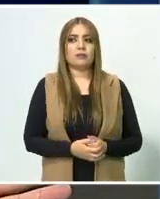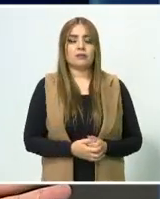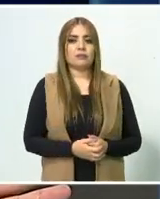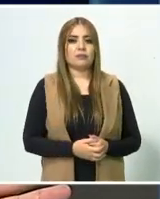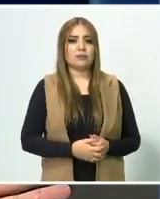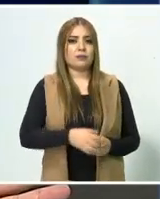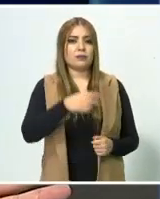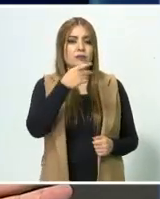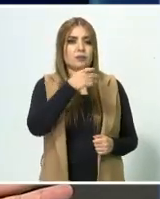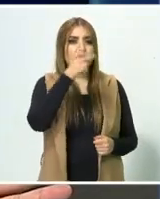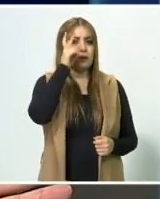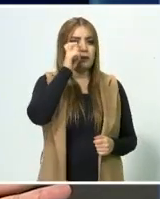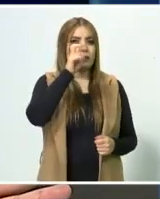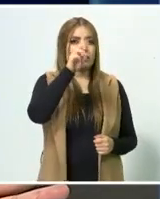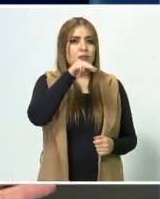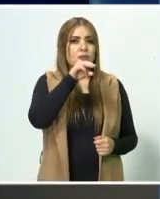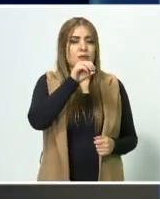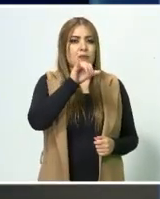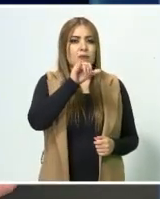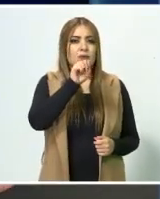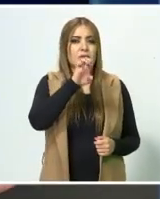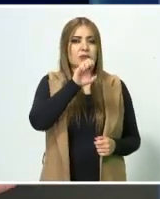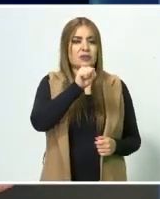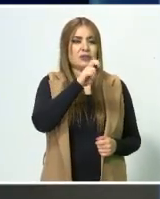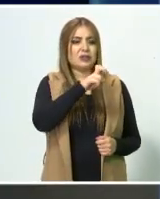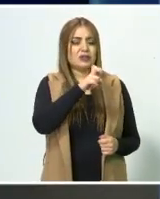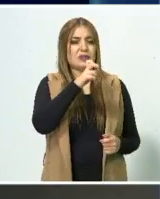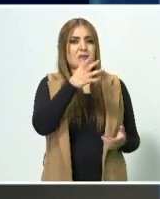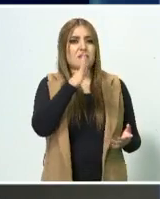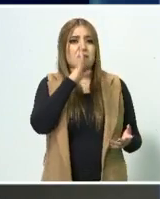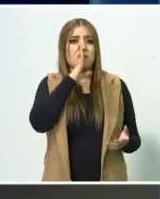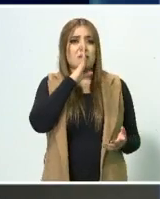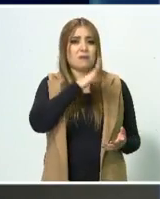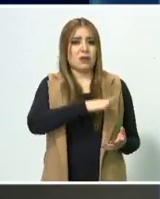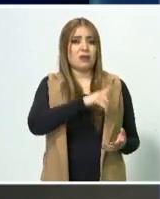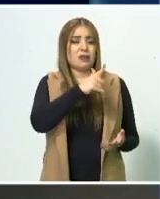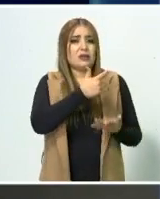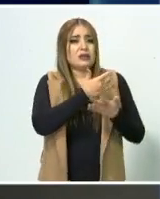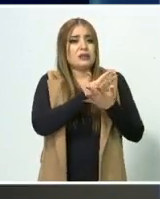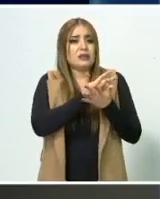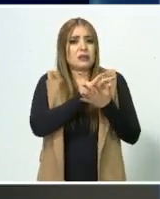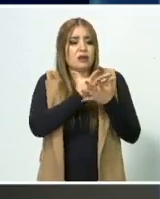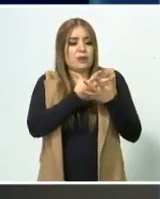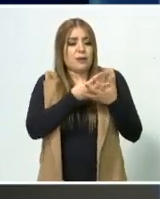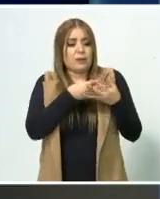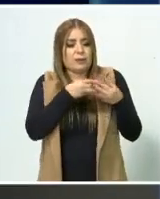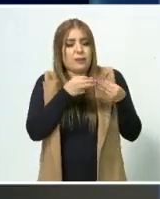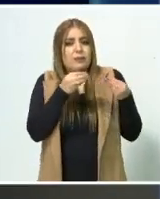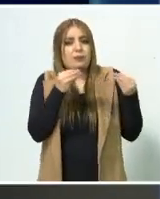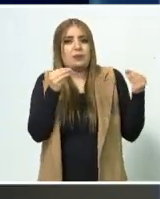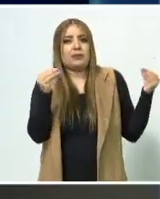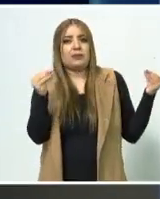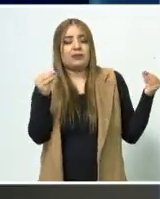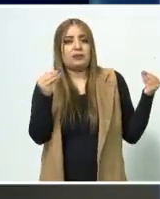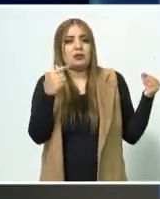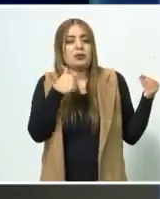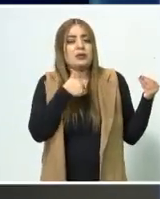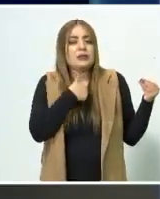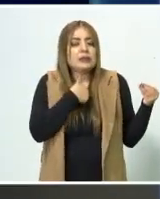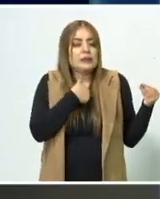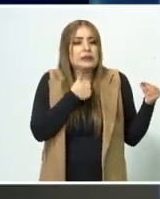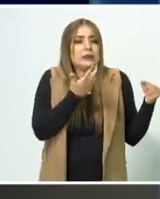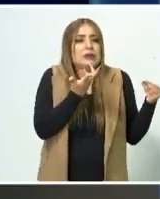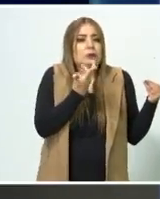el sueño de Moisés se convirtió en una pesadilla. Él está esperando recuperarse. Que yo voy a tratar